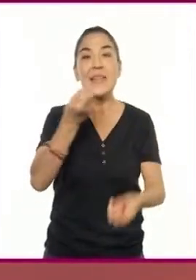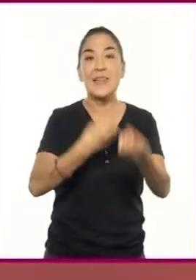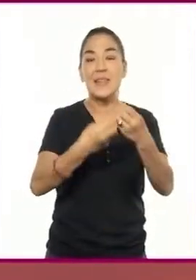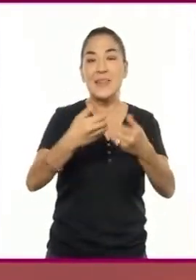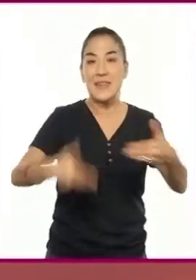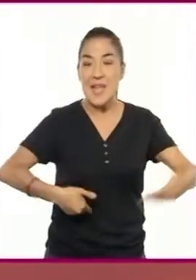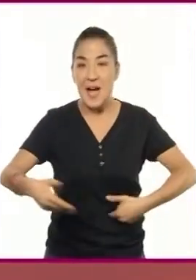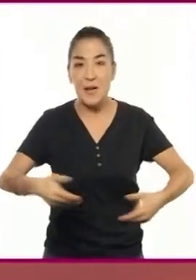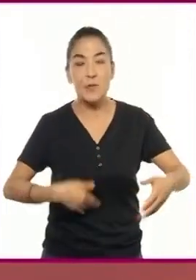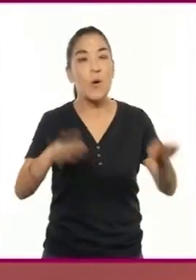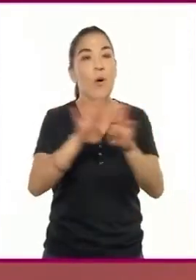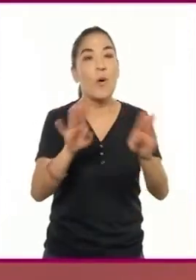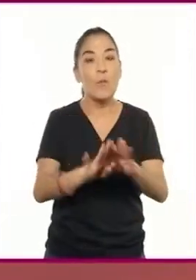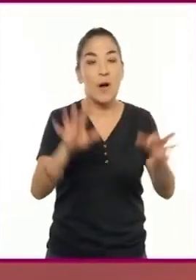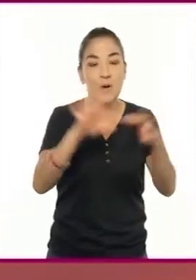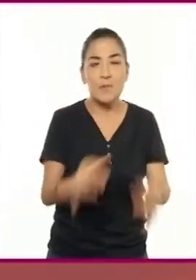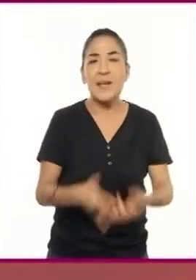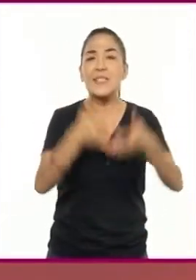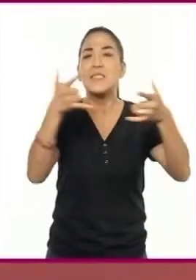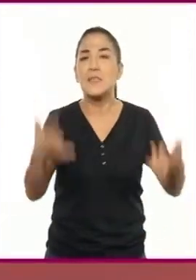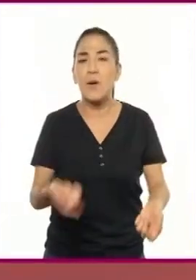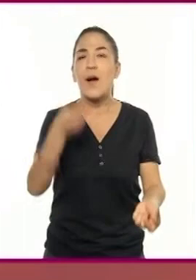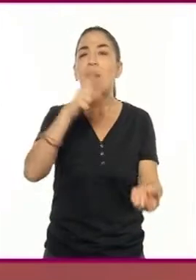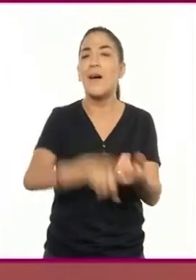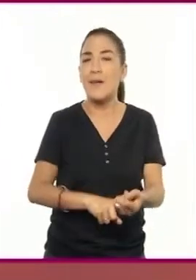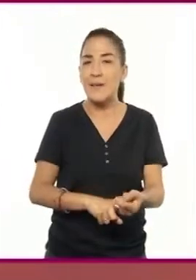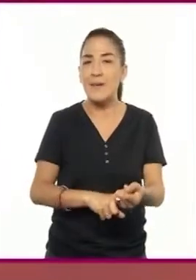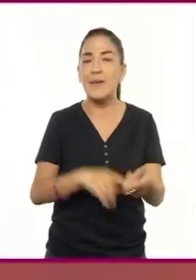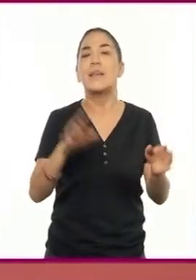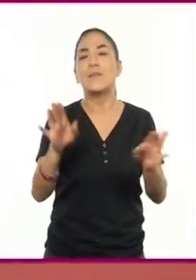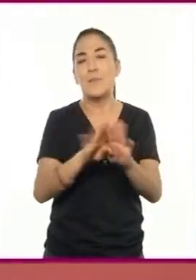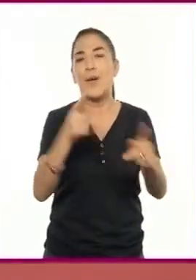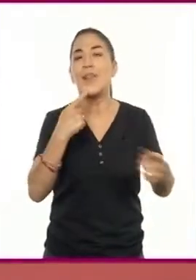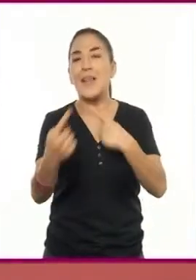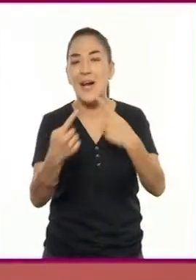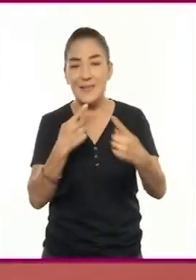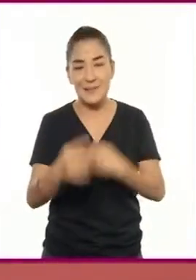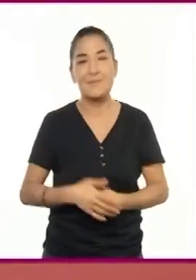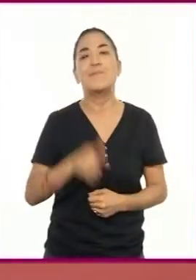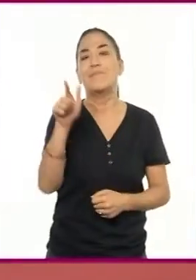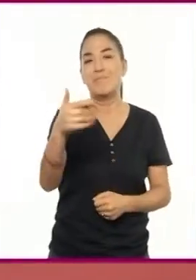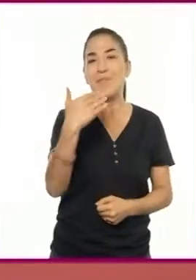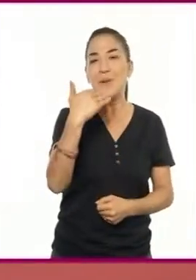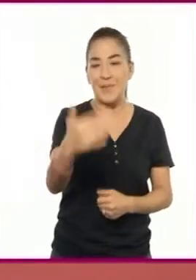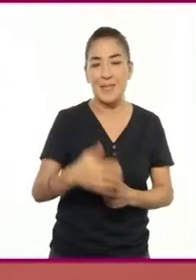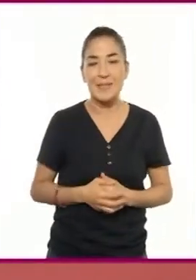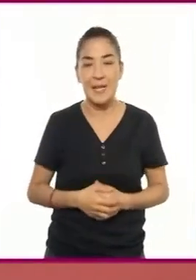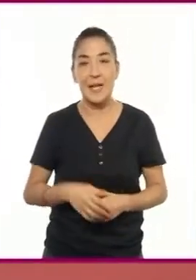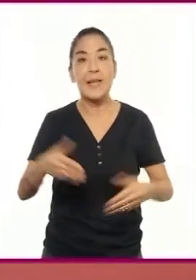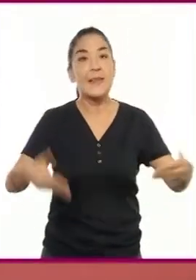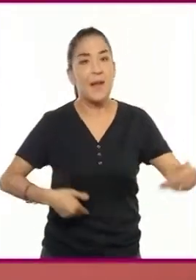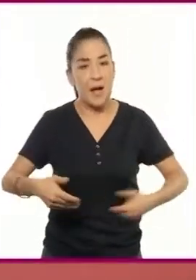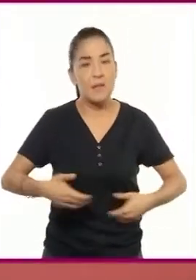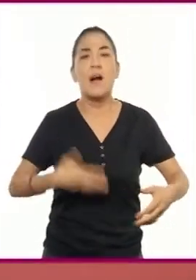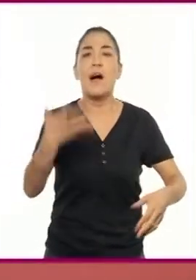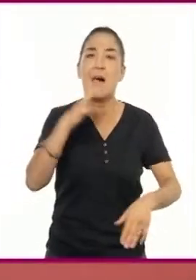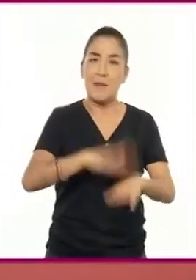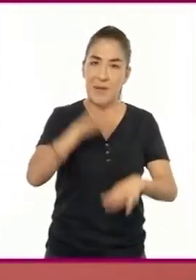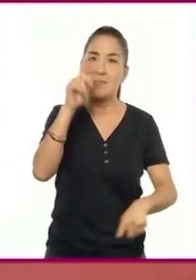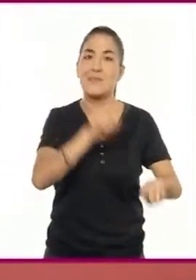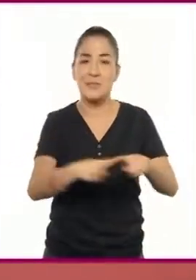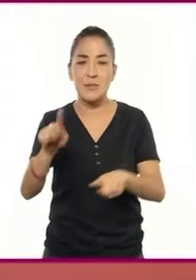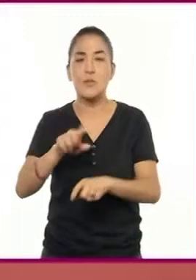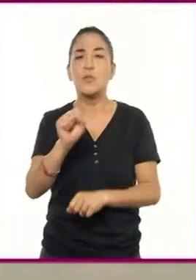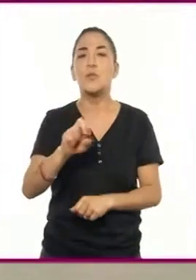no se narra, sino que se cuenta la historia a través de diálogos. Muy bien, Enrique. Aunque el teatro tiene muchos subgéneros,